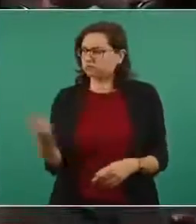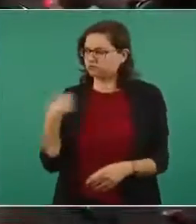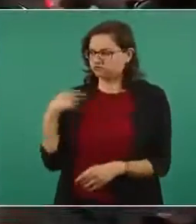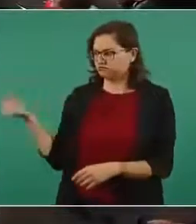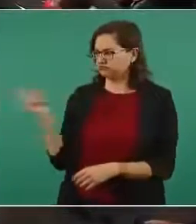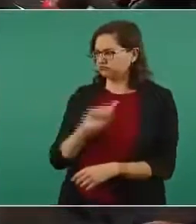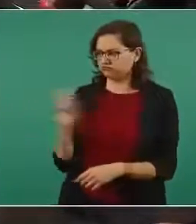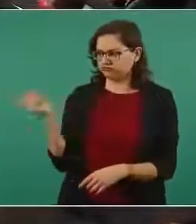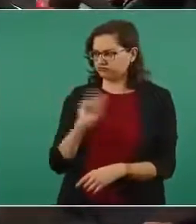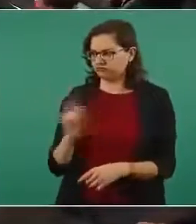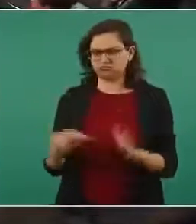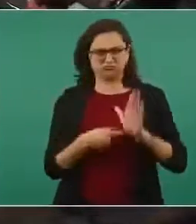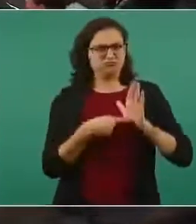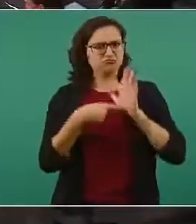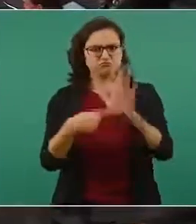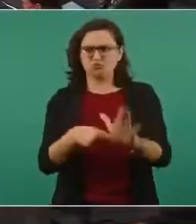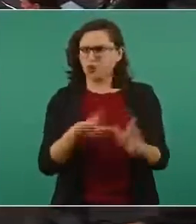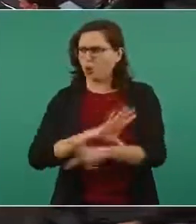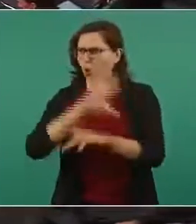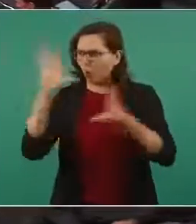completo